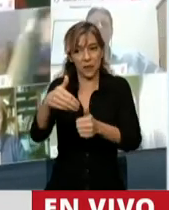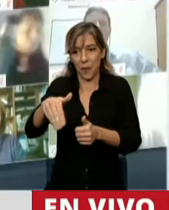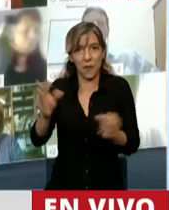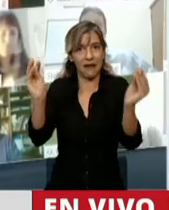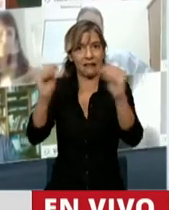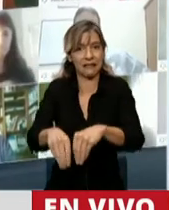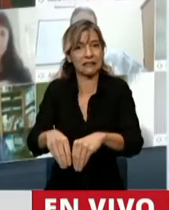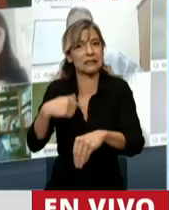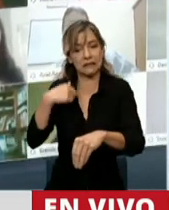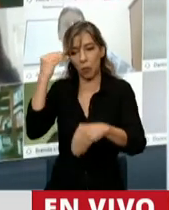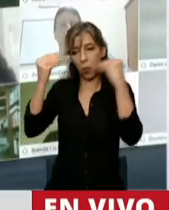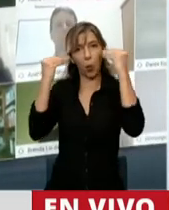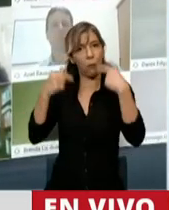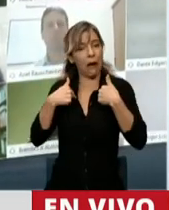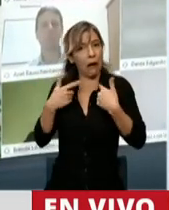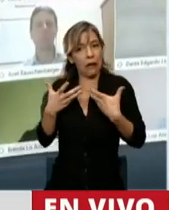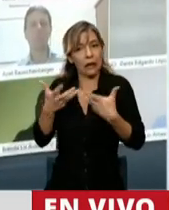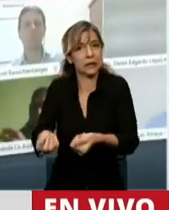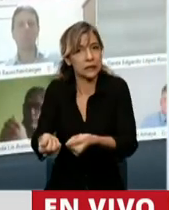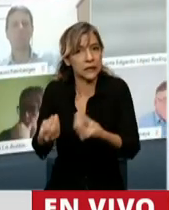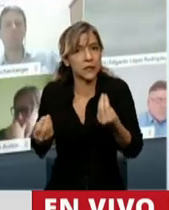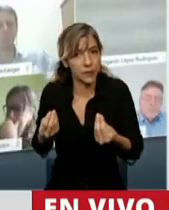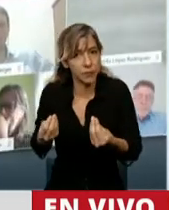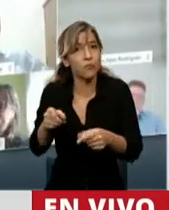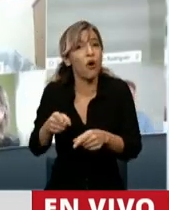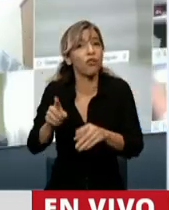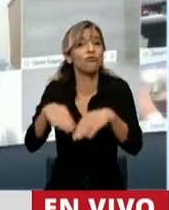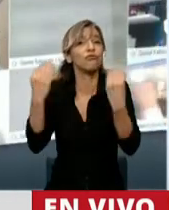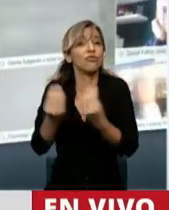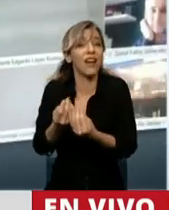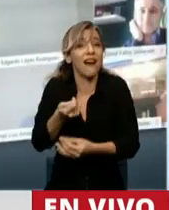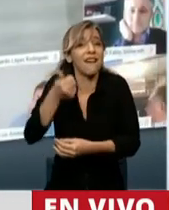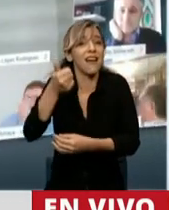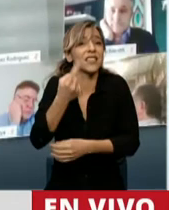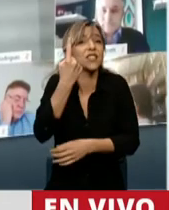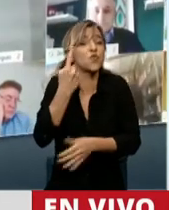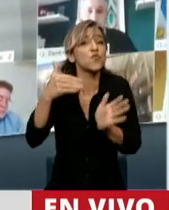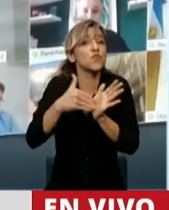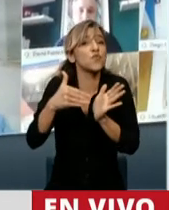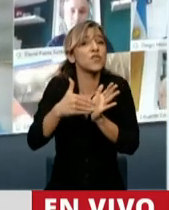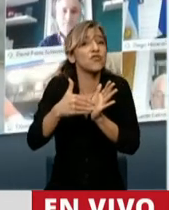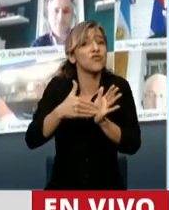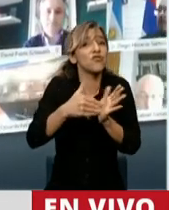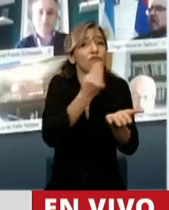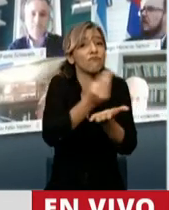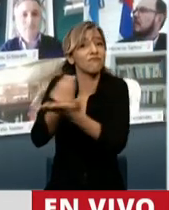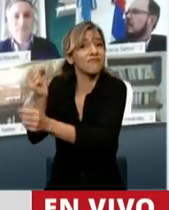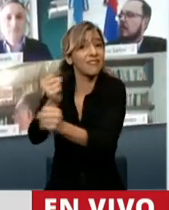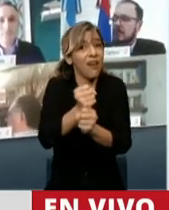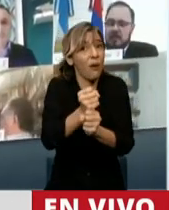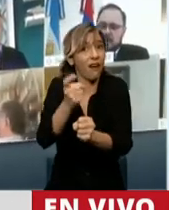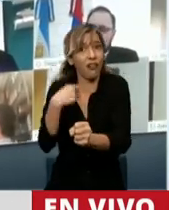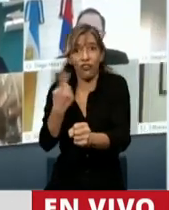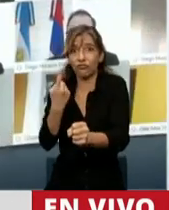Porque de la mano de esas empresas hablamos de casi un millón de empleos directos e indirectos y que necesitamos salvar.